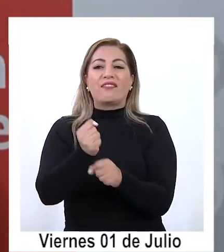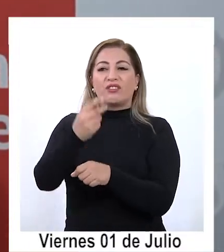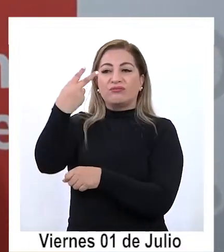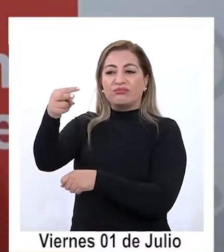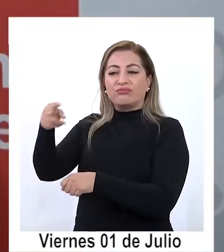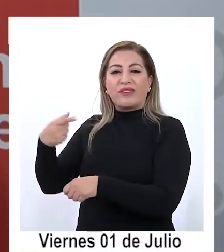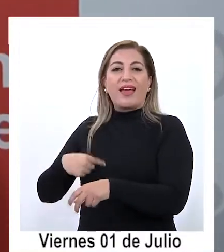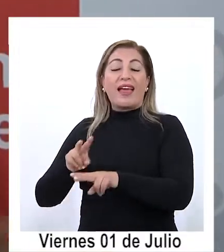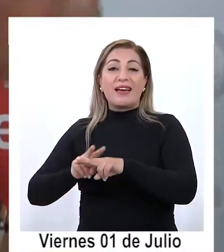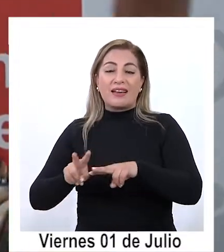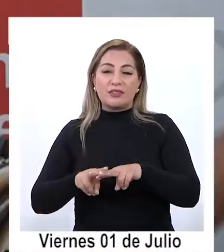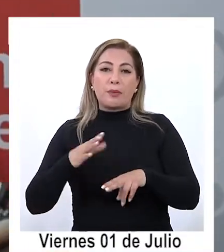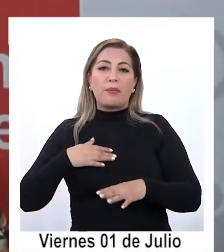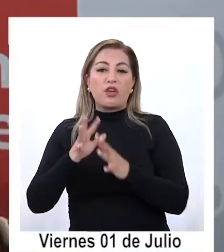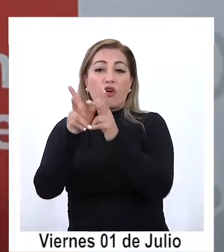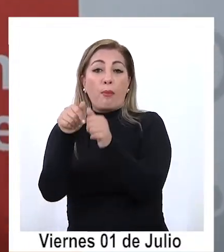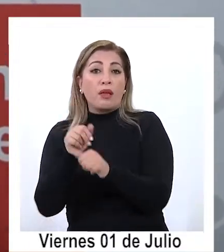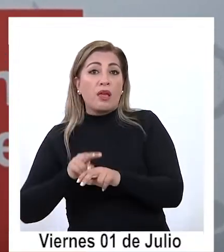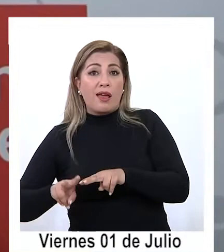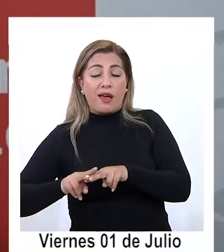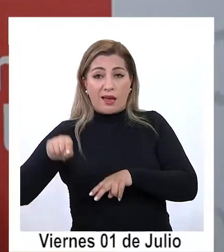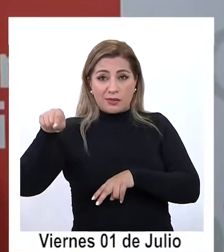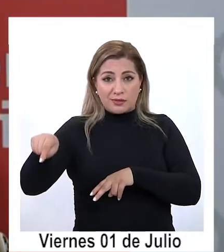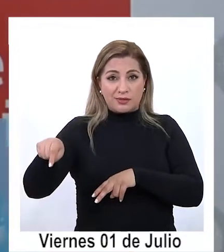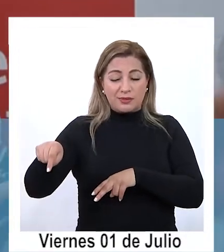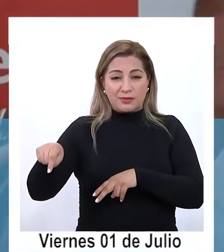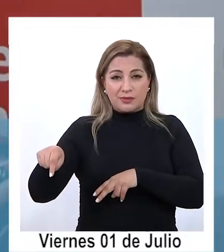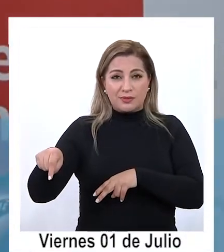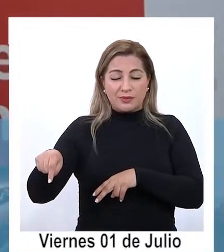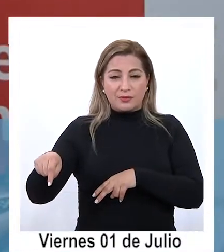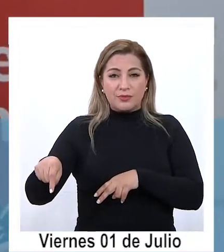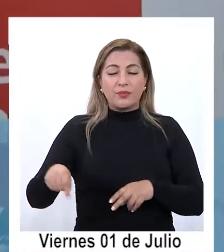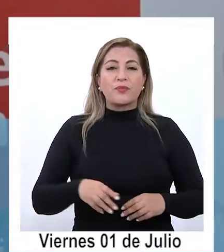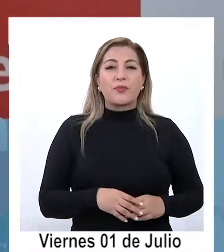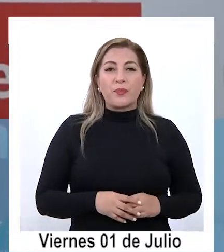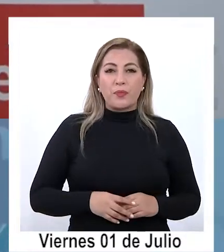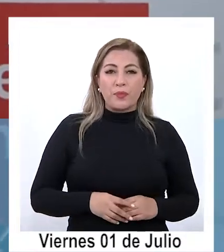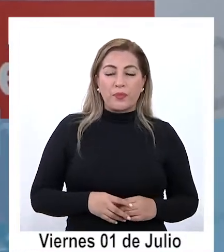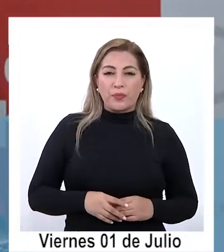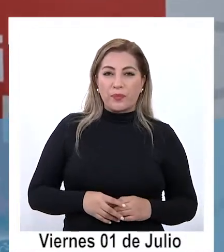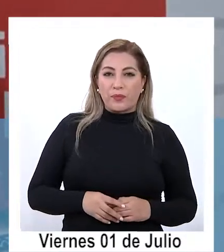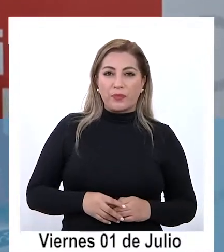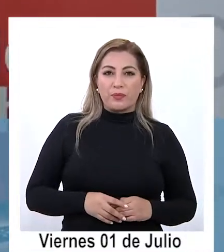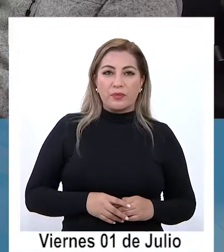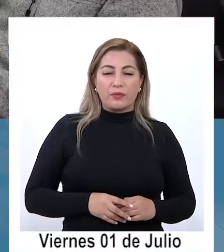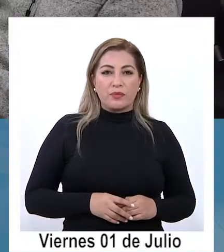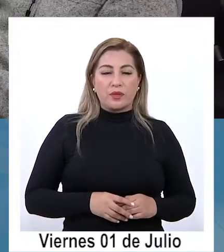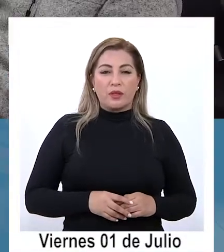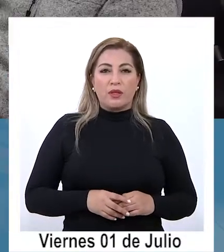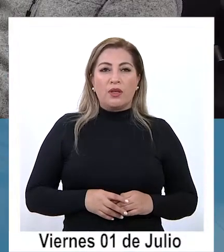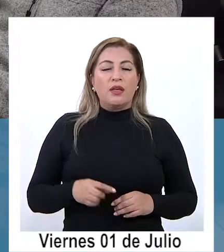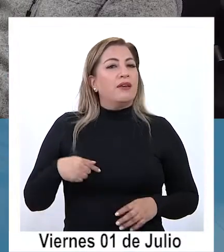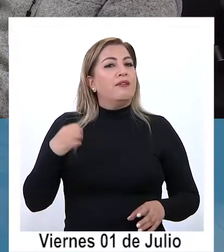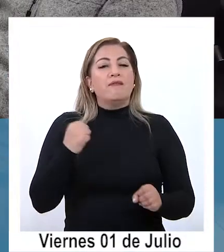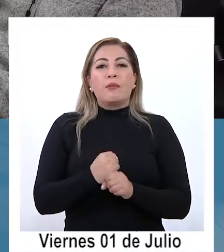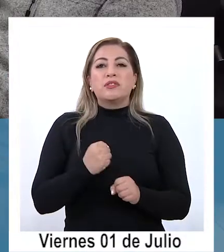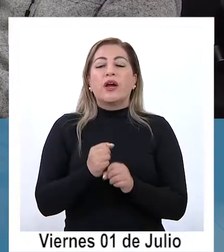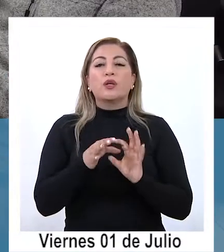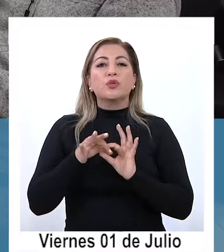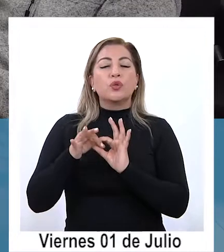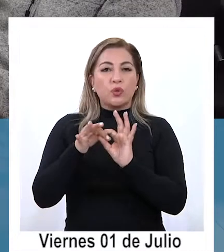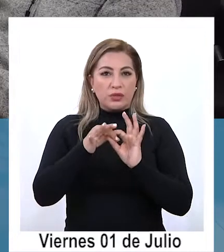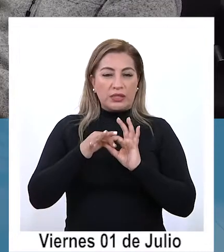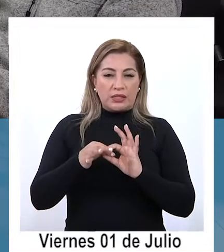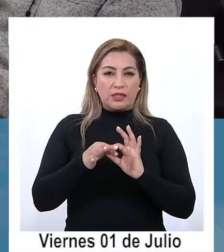que nuestros compañeros están haciendo en ese espacio cierto vamos a trabajar muy de la mano